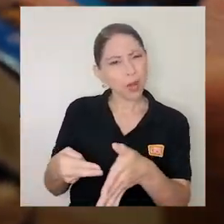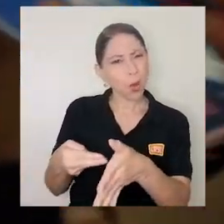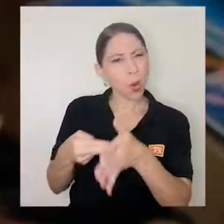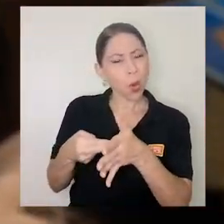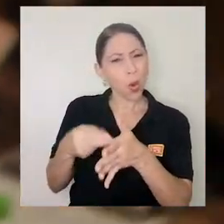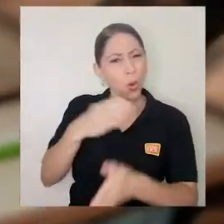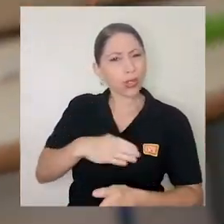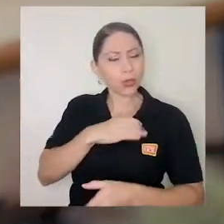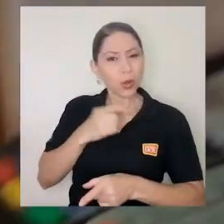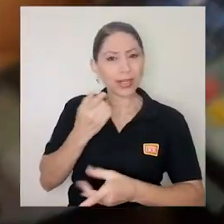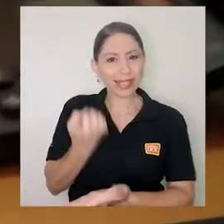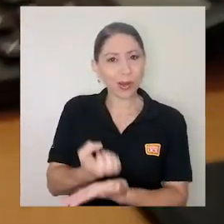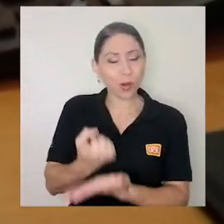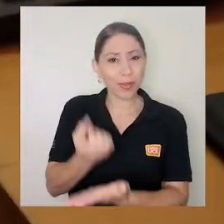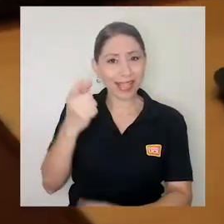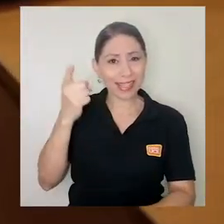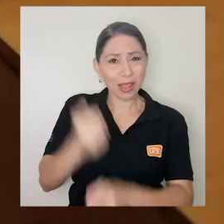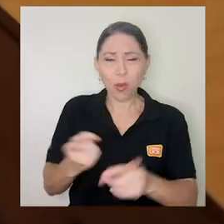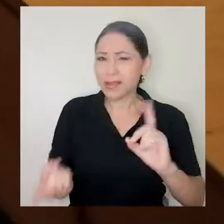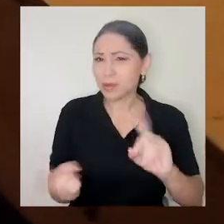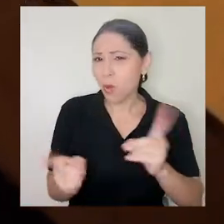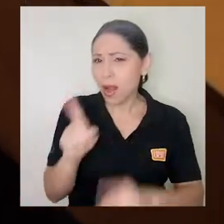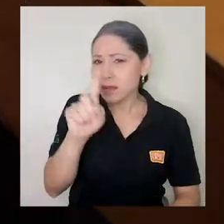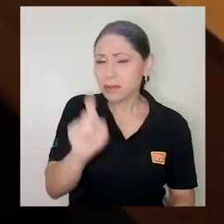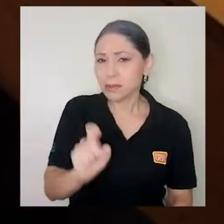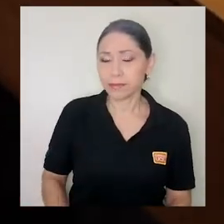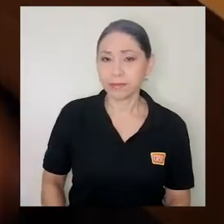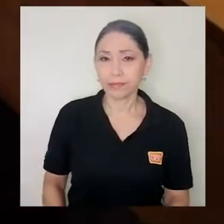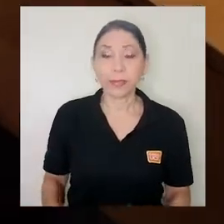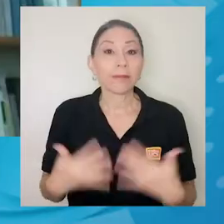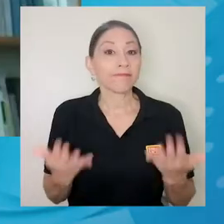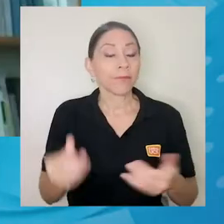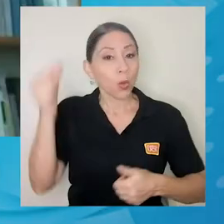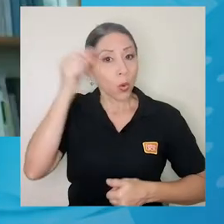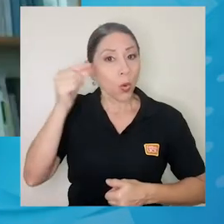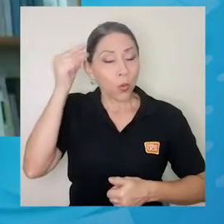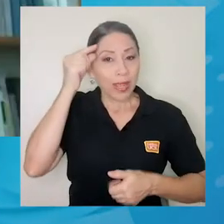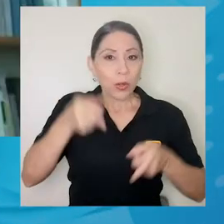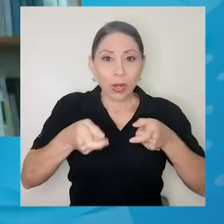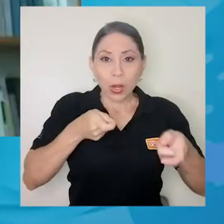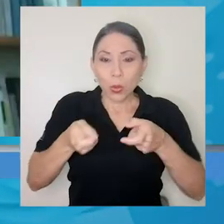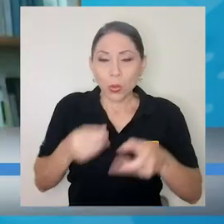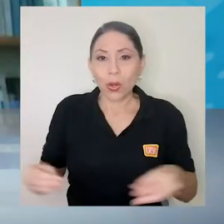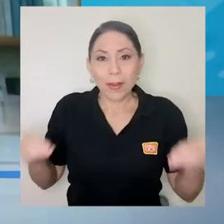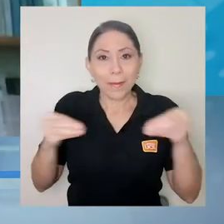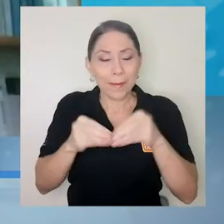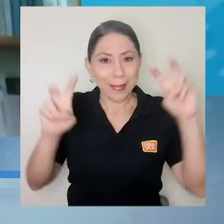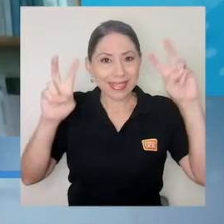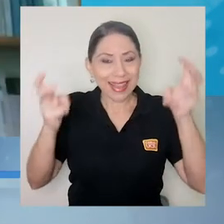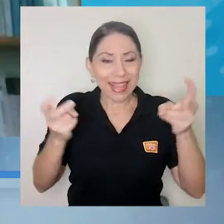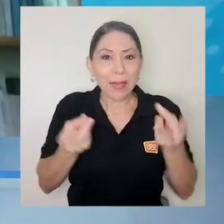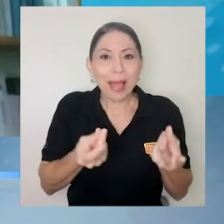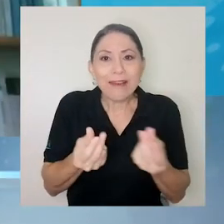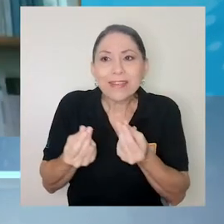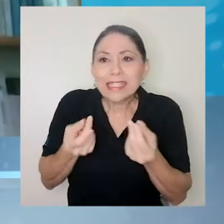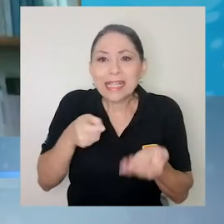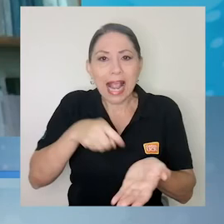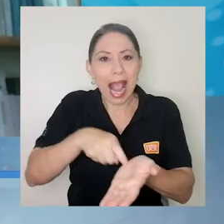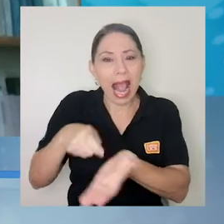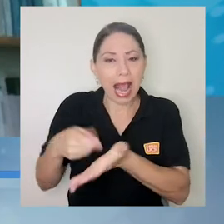económicas más adecuadas? Y las condiciones adecuadas es un gobierno que controle más el tema fiscal,